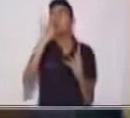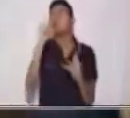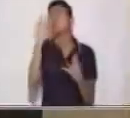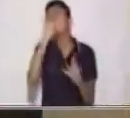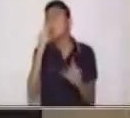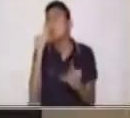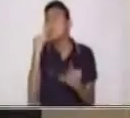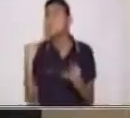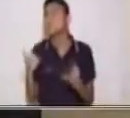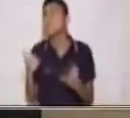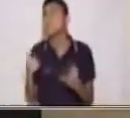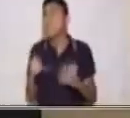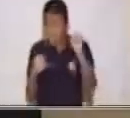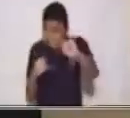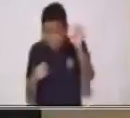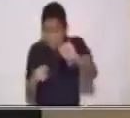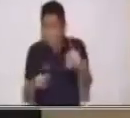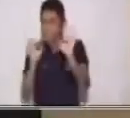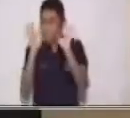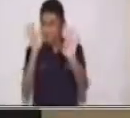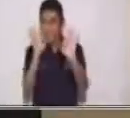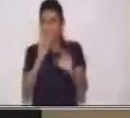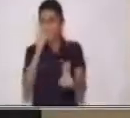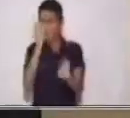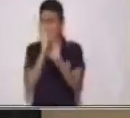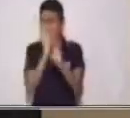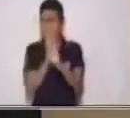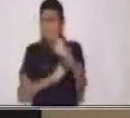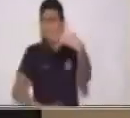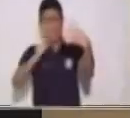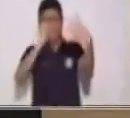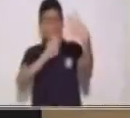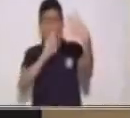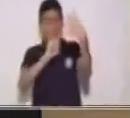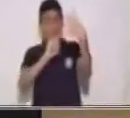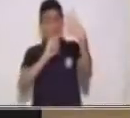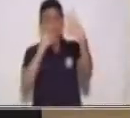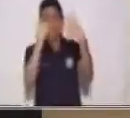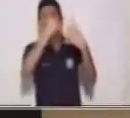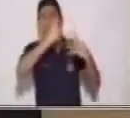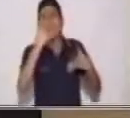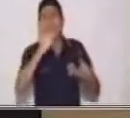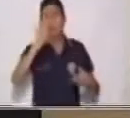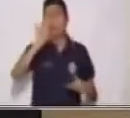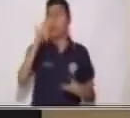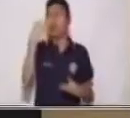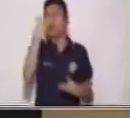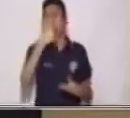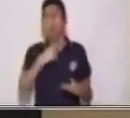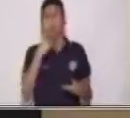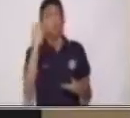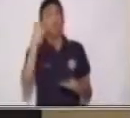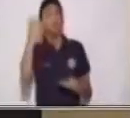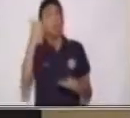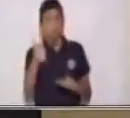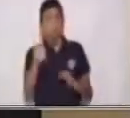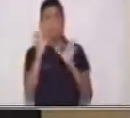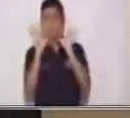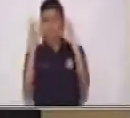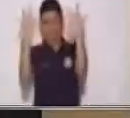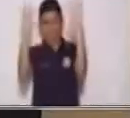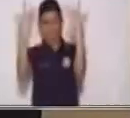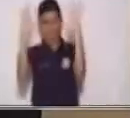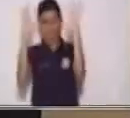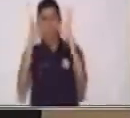Sí, excelente. Se llama Susi. Muy bien. La pregunta uno, muy bien. Lo felicito.